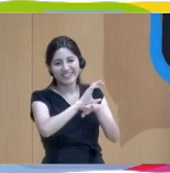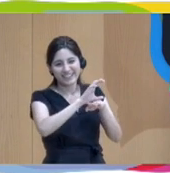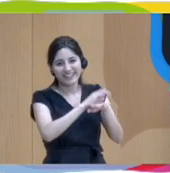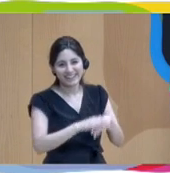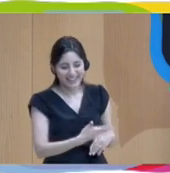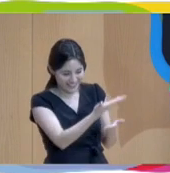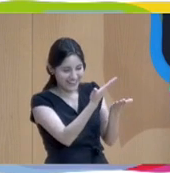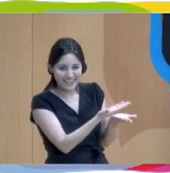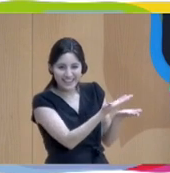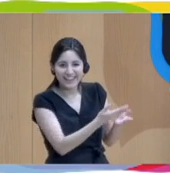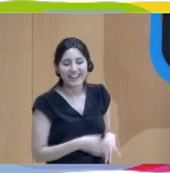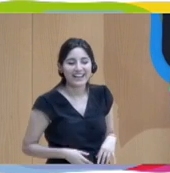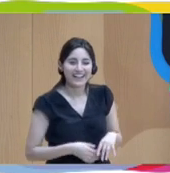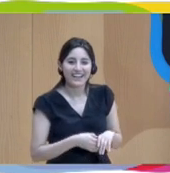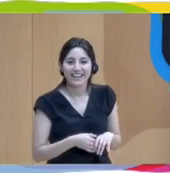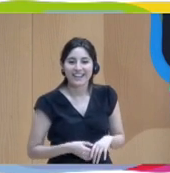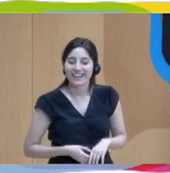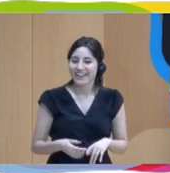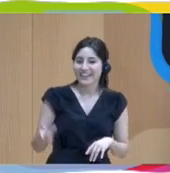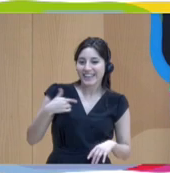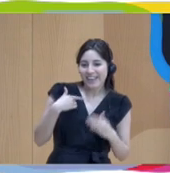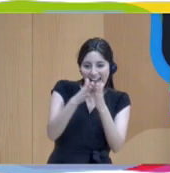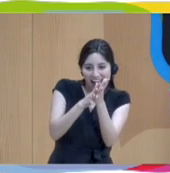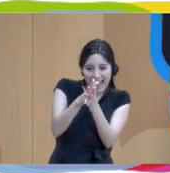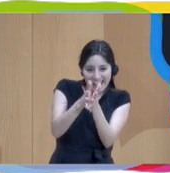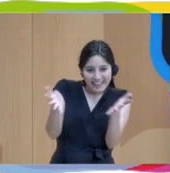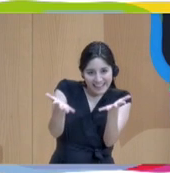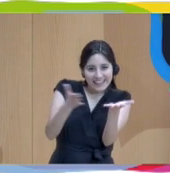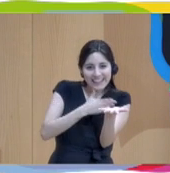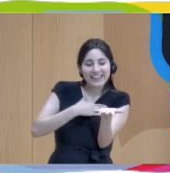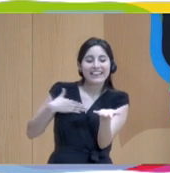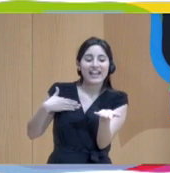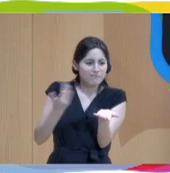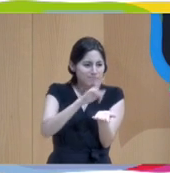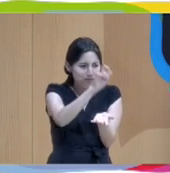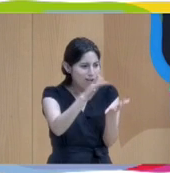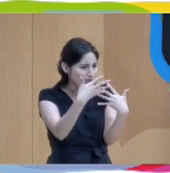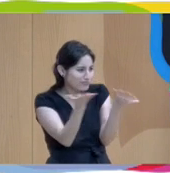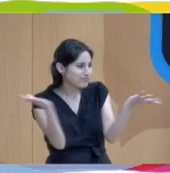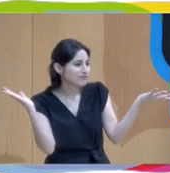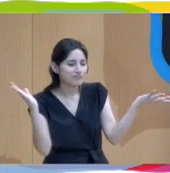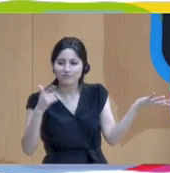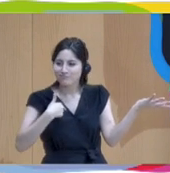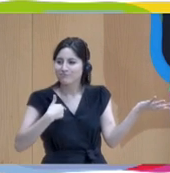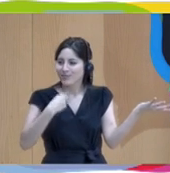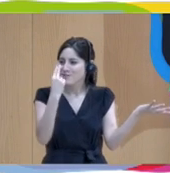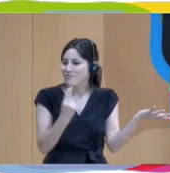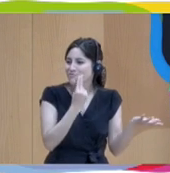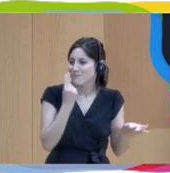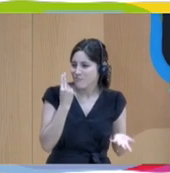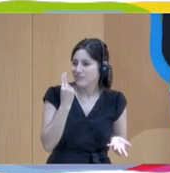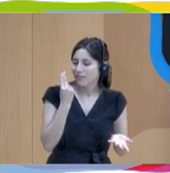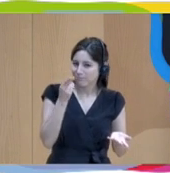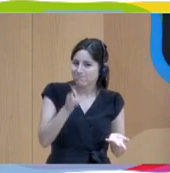Sí. Yo quiero animaros a todos y reiterar aquí el compromiso que